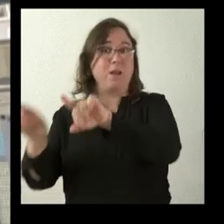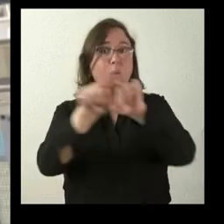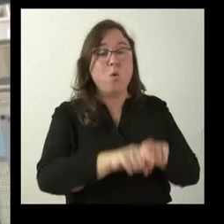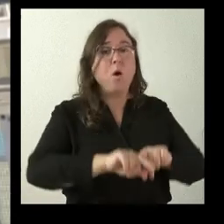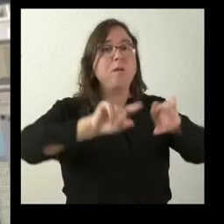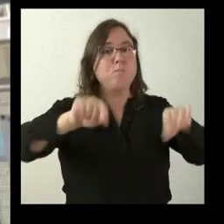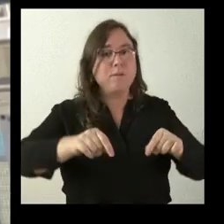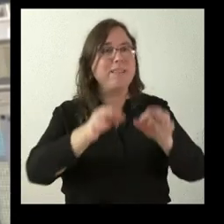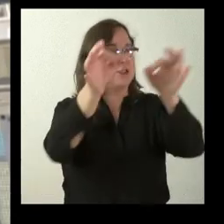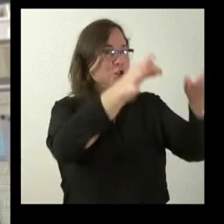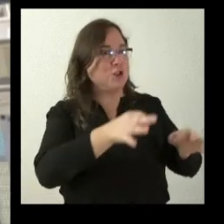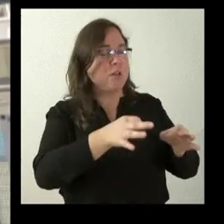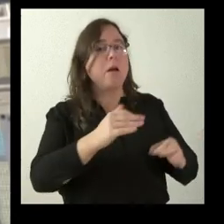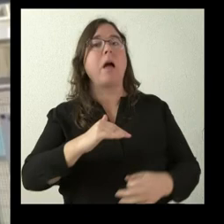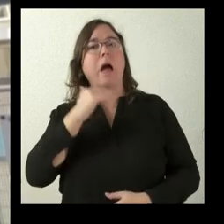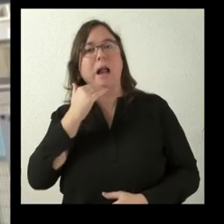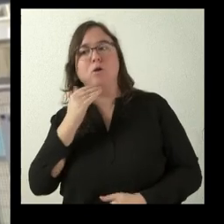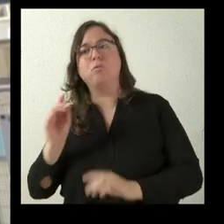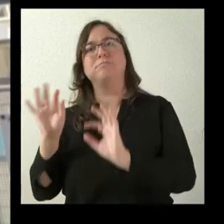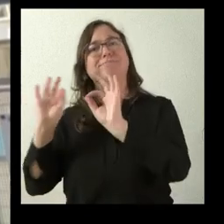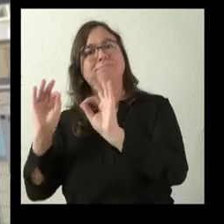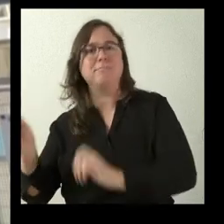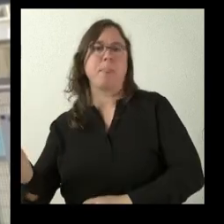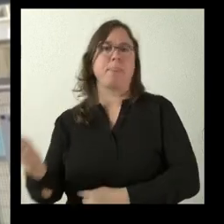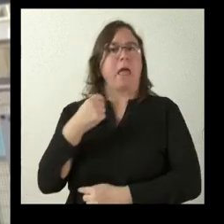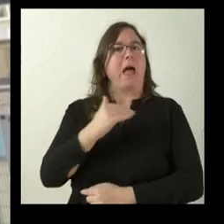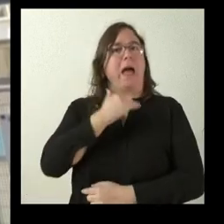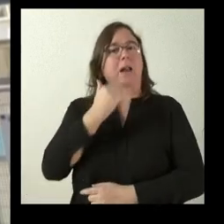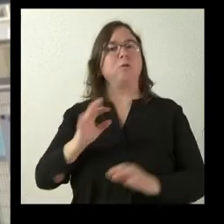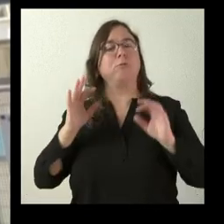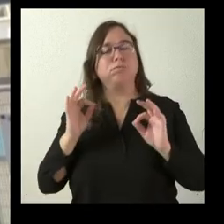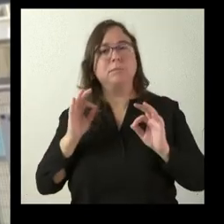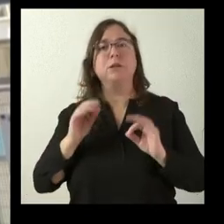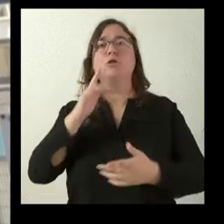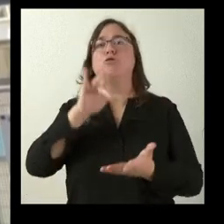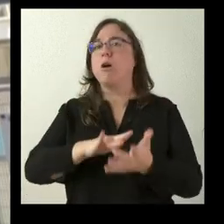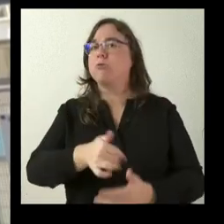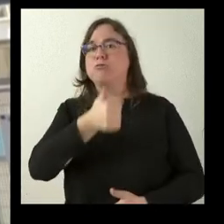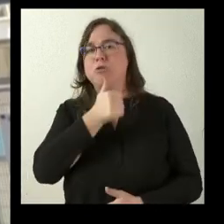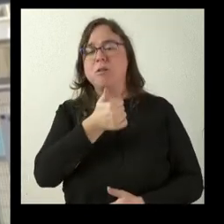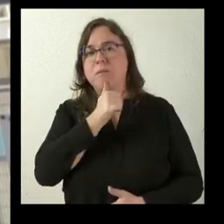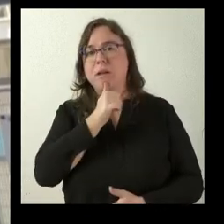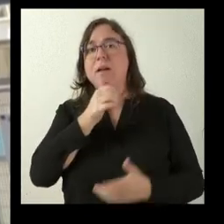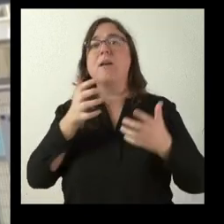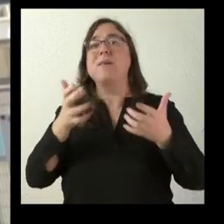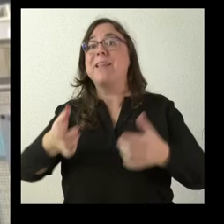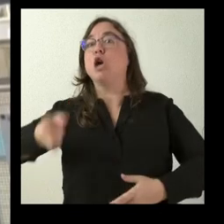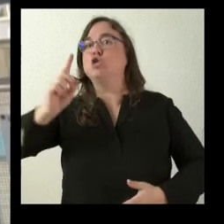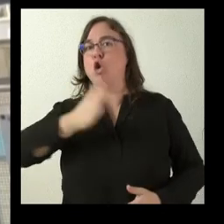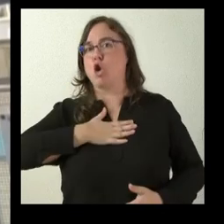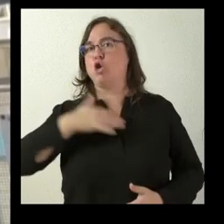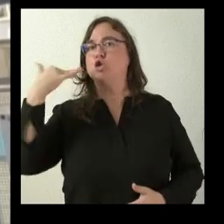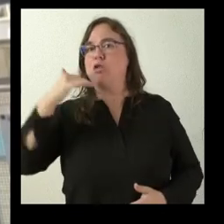la Junta se plantea implementar otras medidas de fiscalidad que hasta ahora no se han llevado a cabo, que sean beneficiosas solo para la